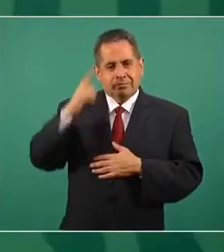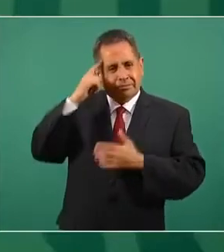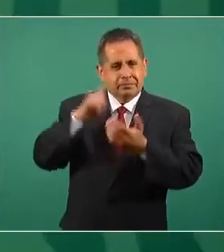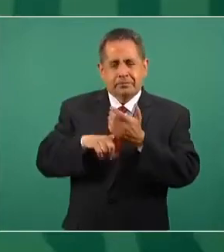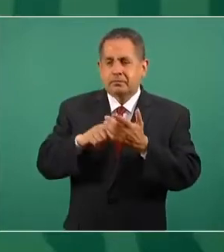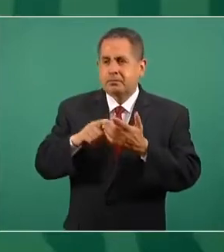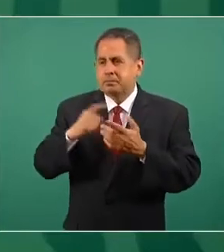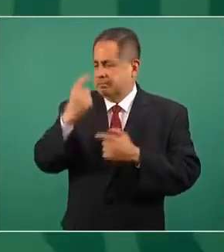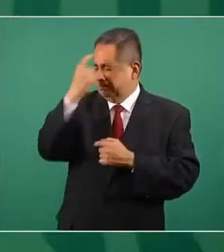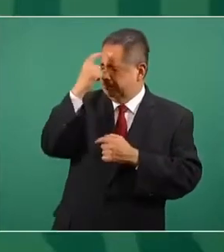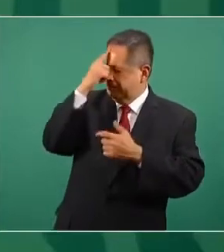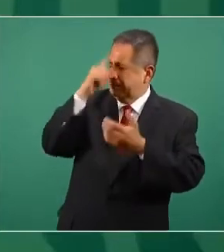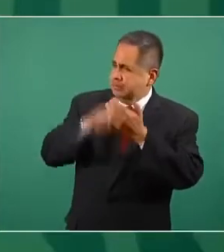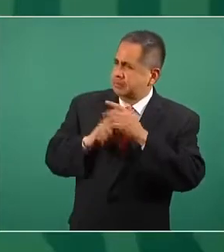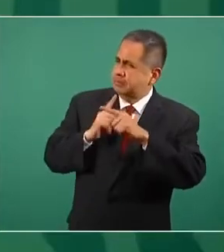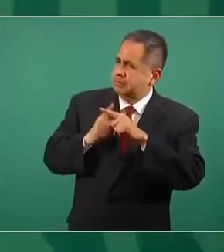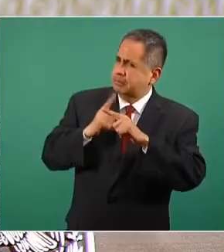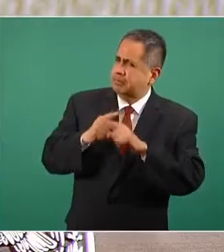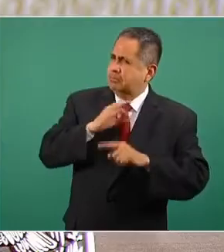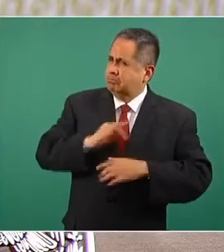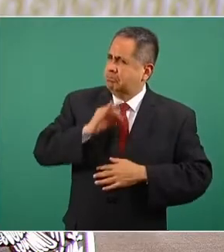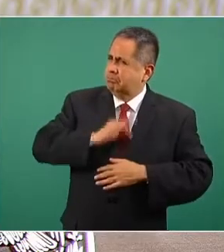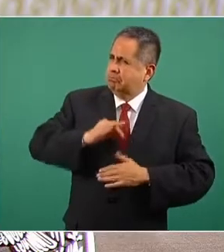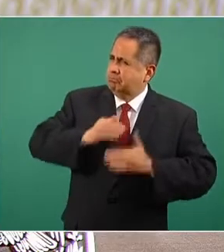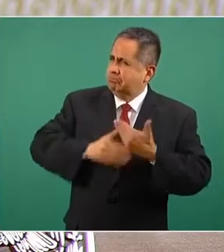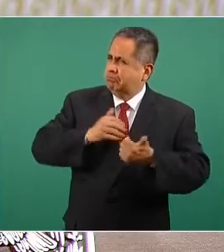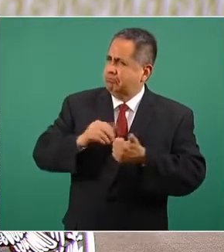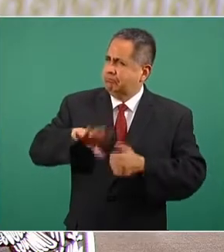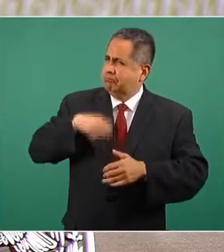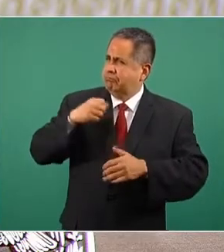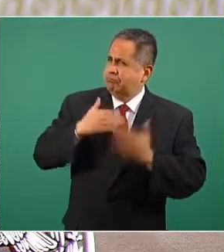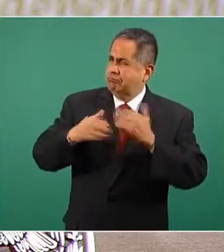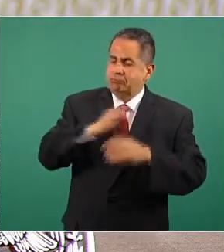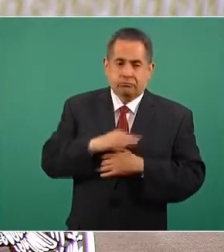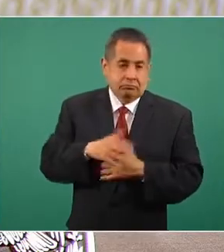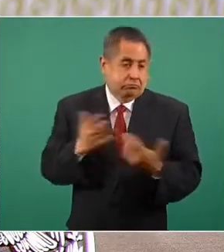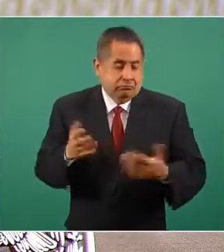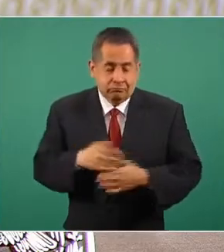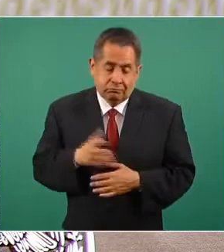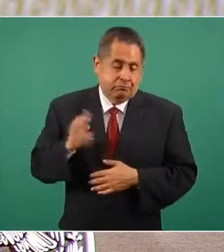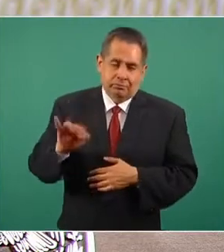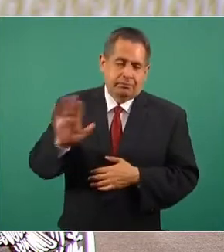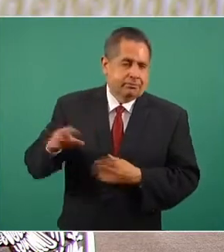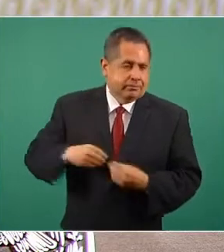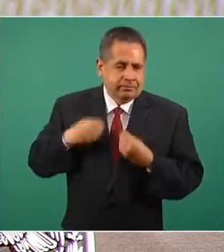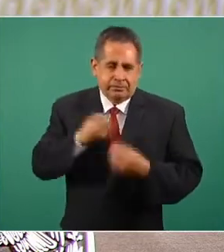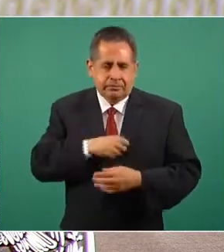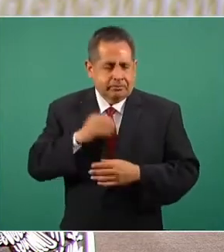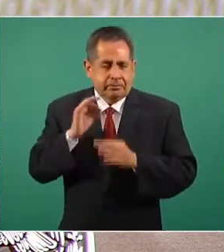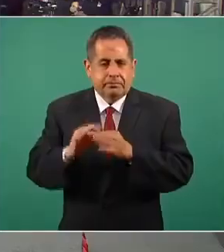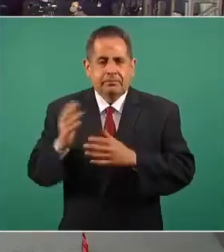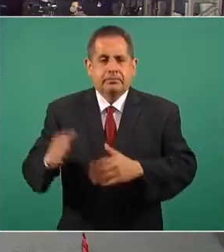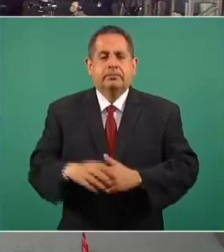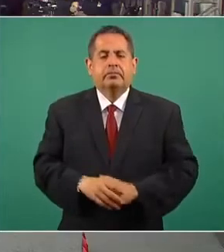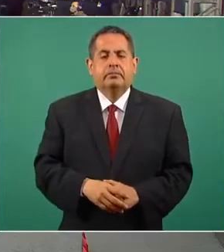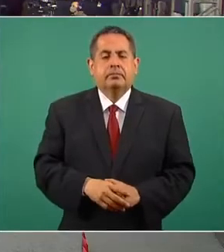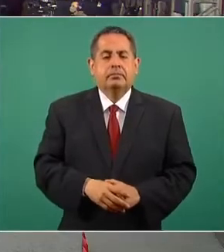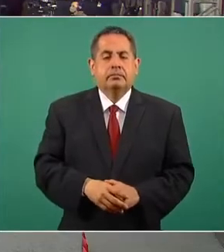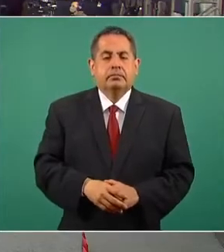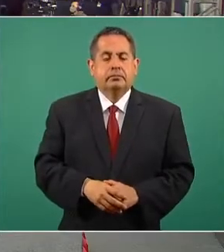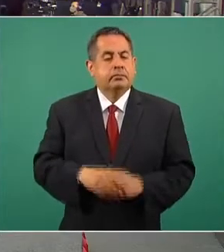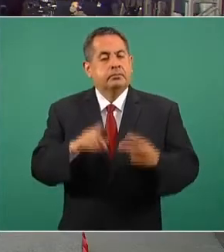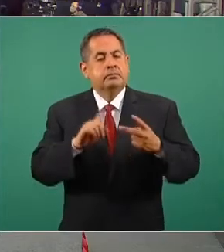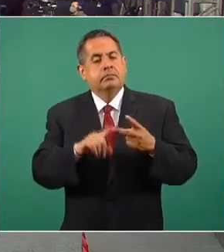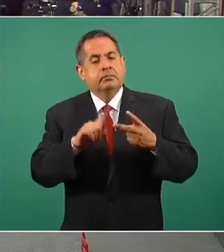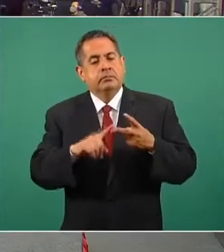digamos, con este optimismo de salir adelante en todos los aspectos, si no se diga en su vida personal y en sus lucros. Bien. La